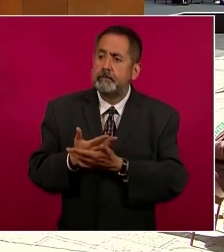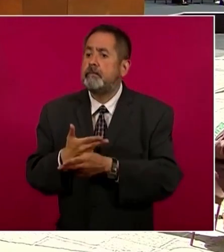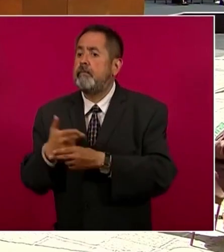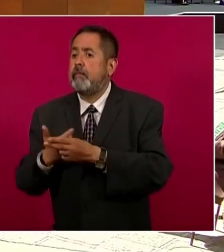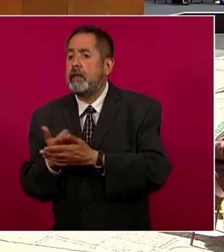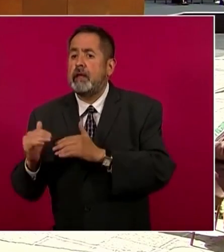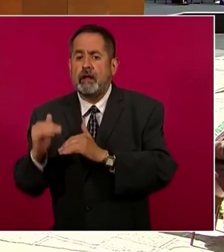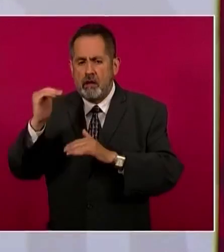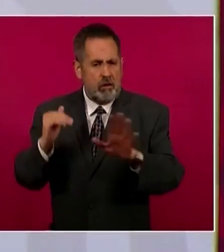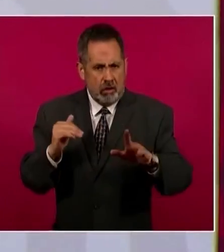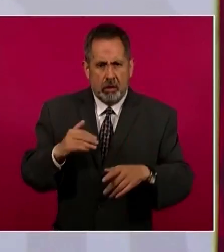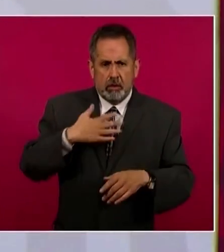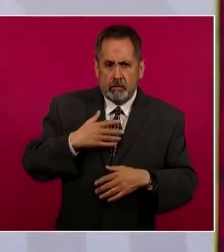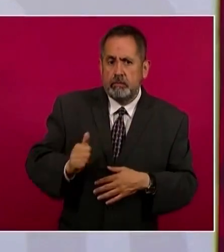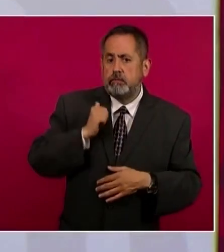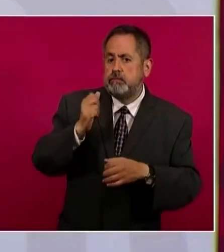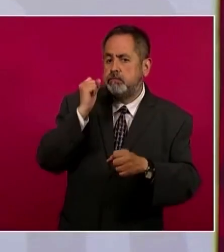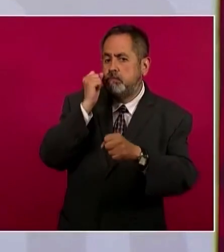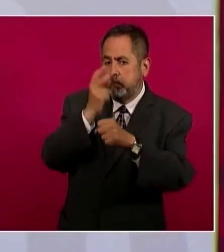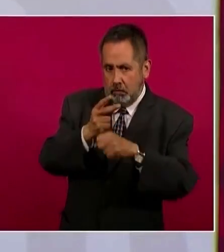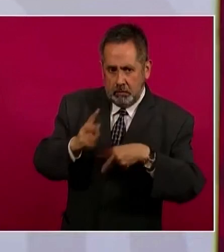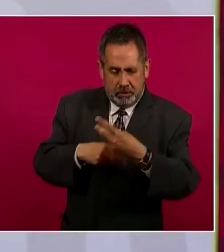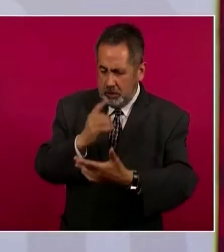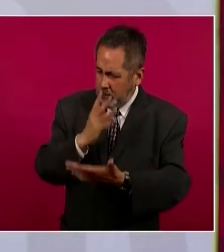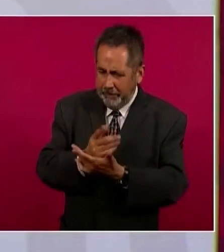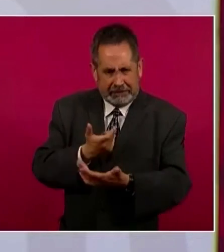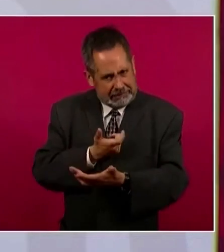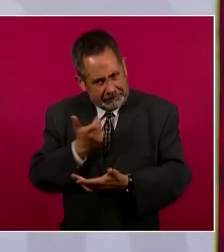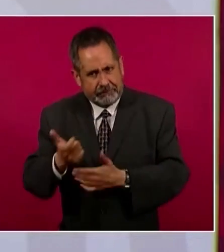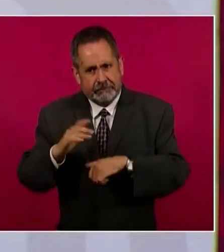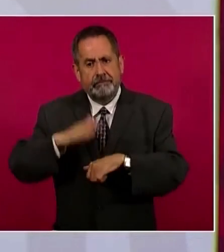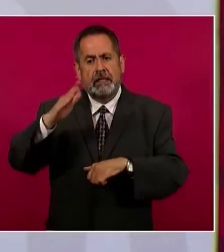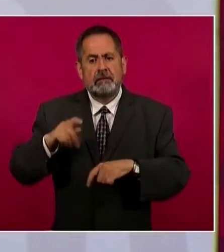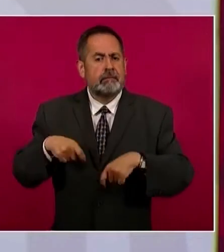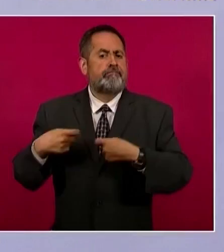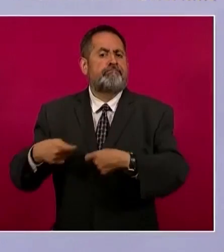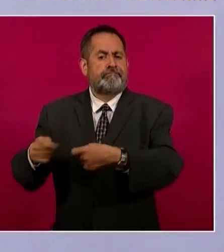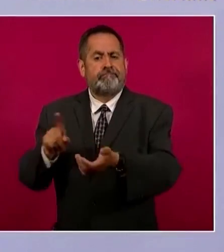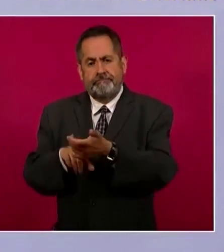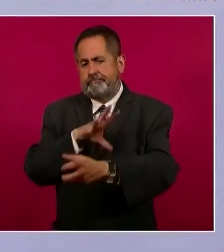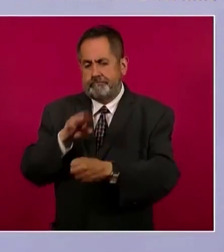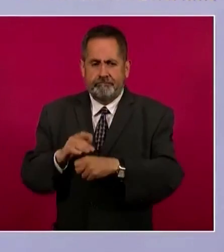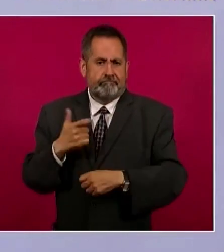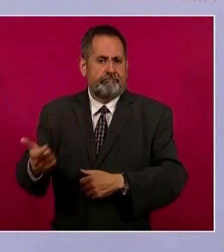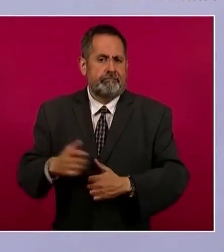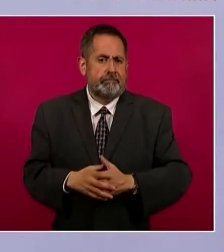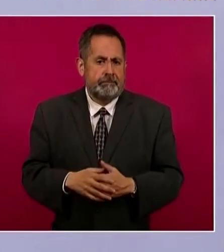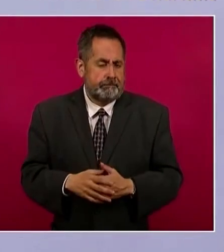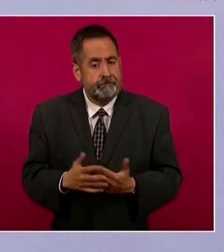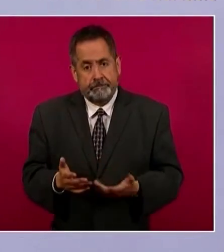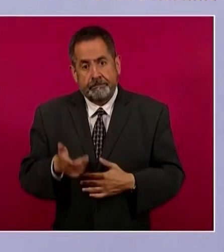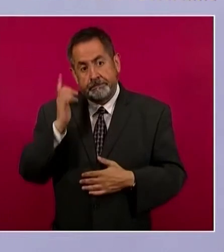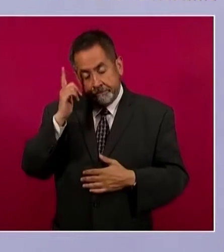mínimo a esos niveles. Cada empresa, en la medida de sus posibilidades, de una vez al menos pague esos salarios dentro de la empresa. Esto es